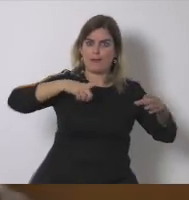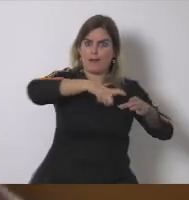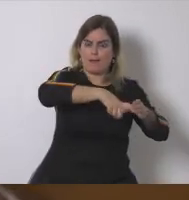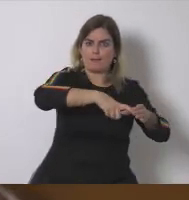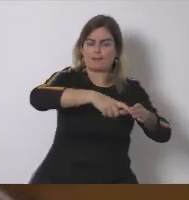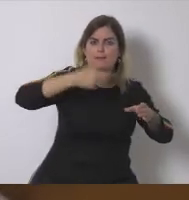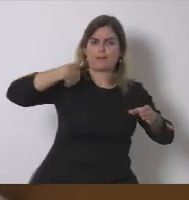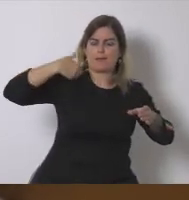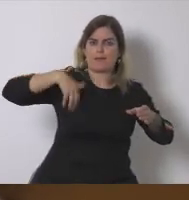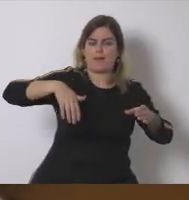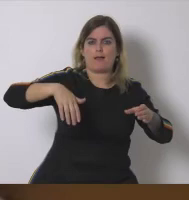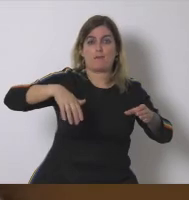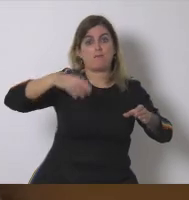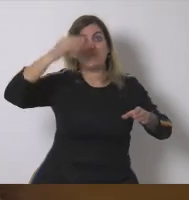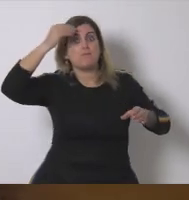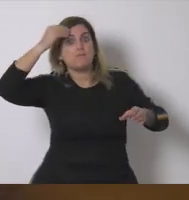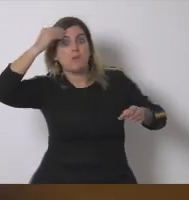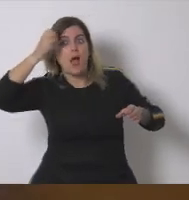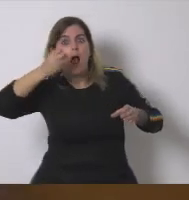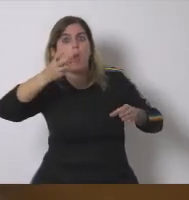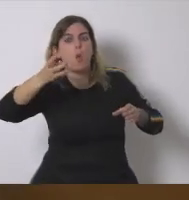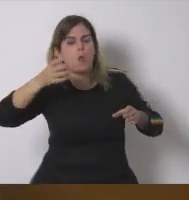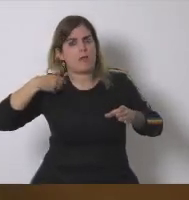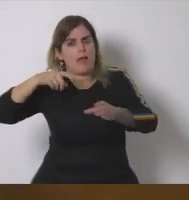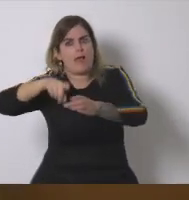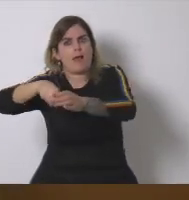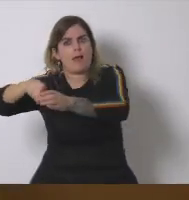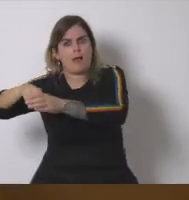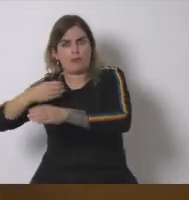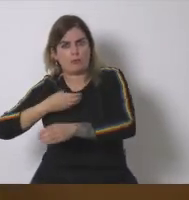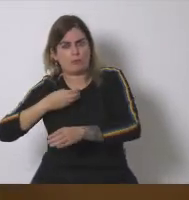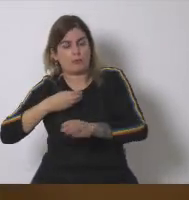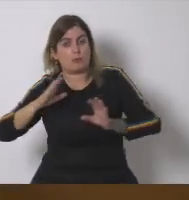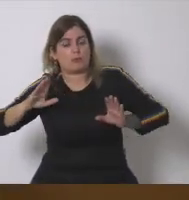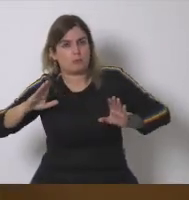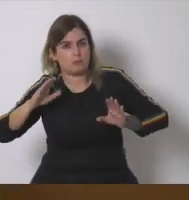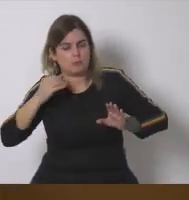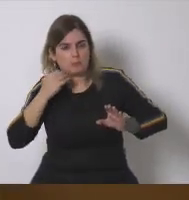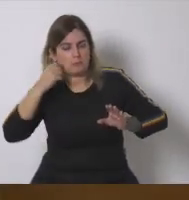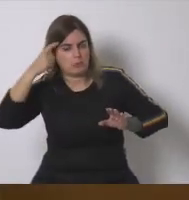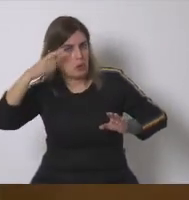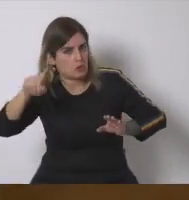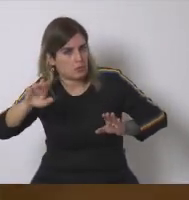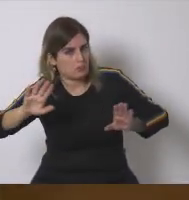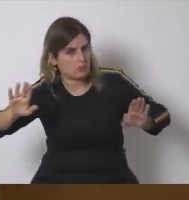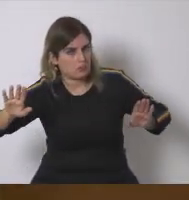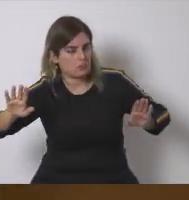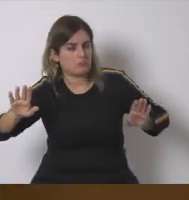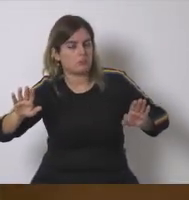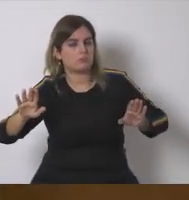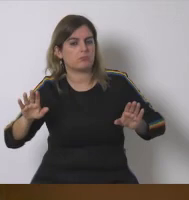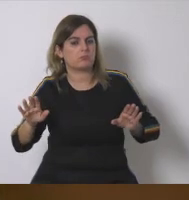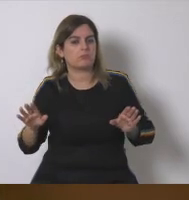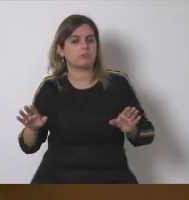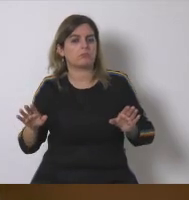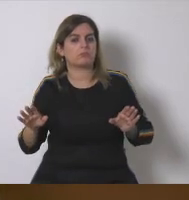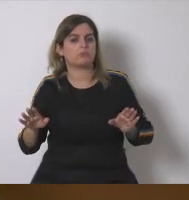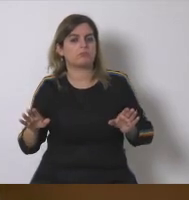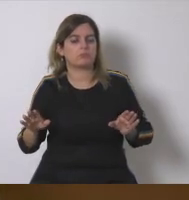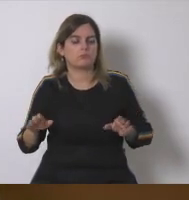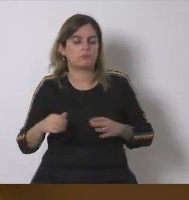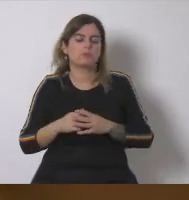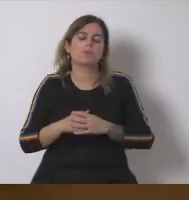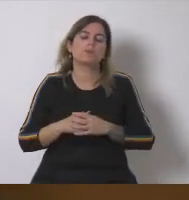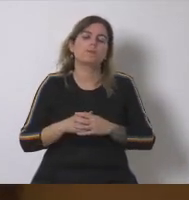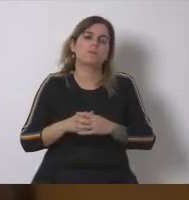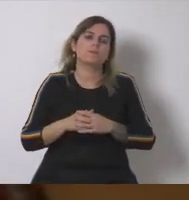tiene que ver algo o al menos tiene que ver algo en algunos de estos proyectos y creo